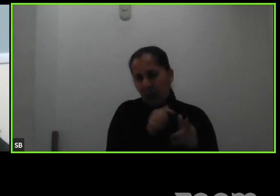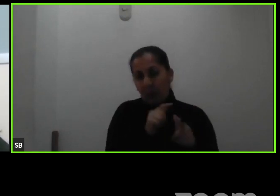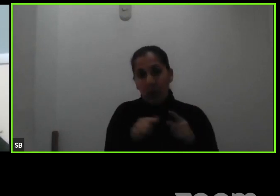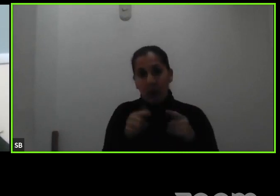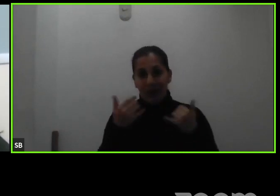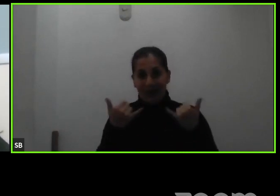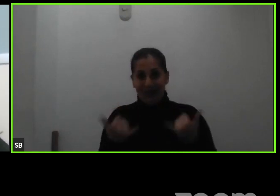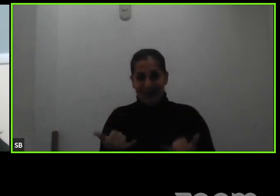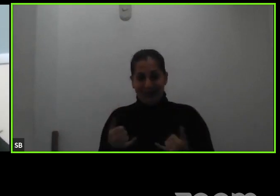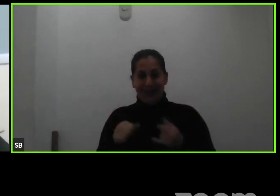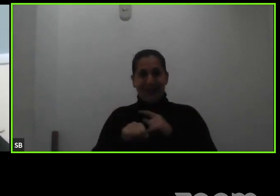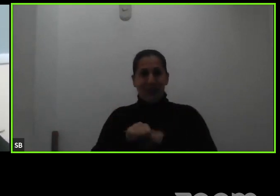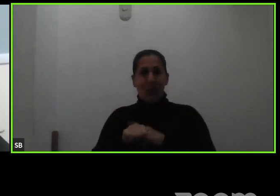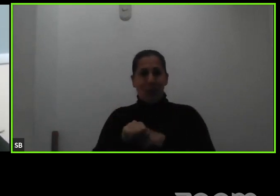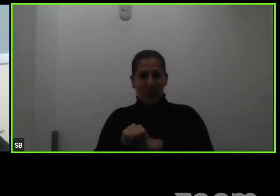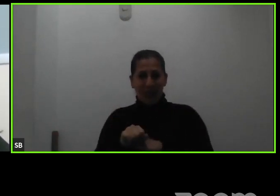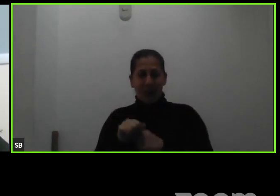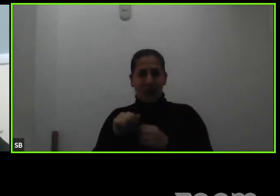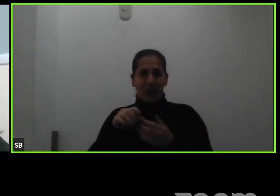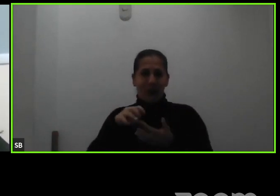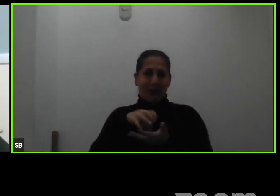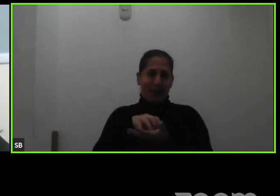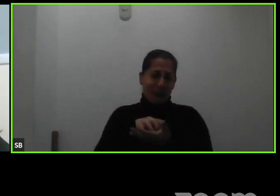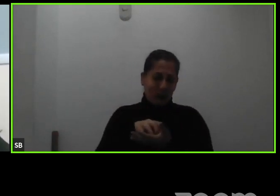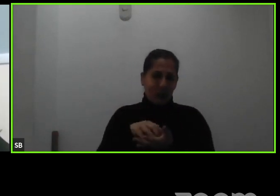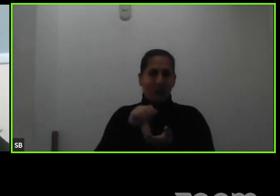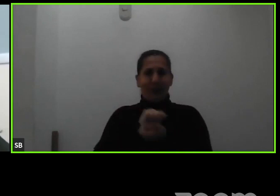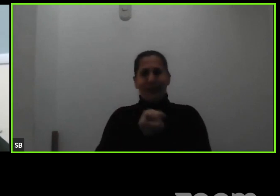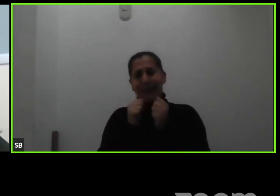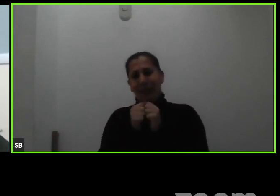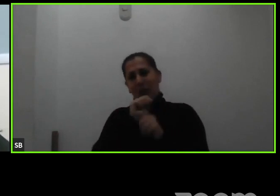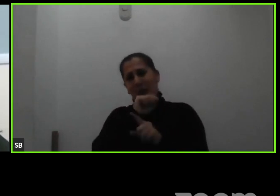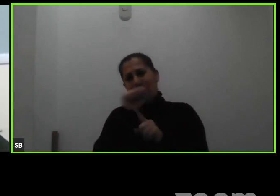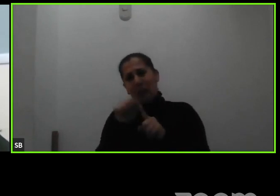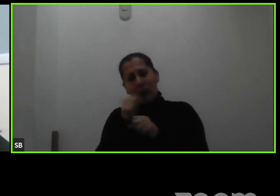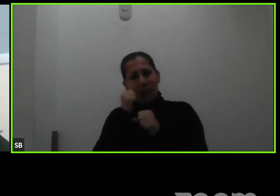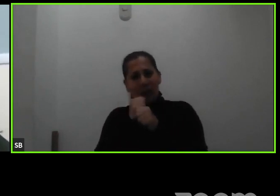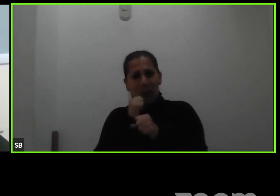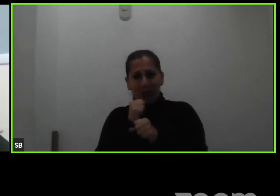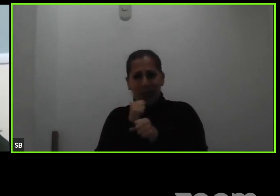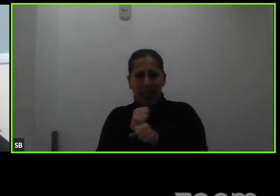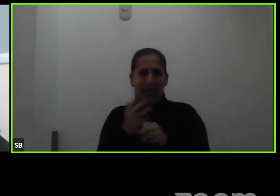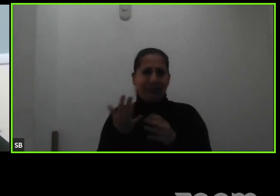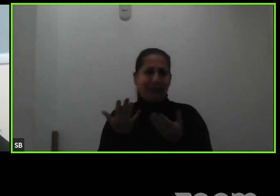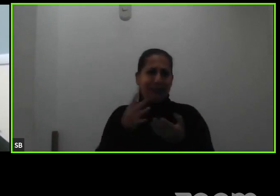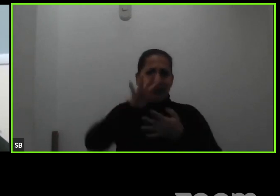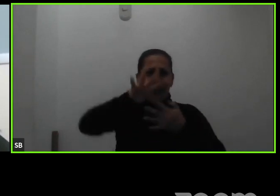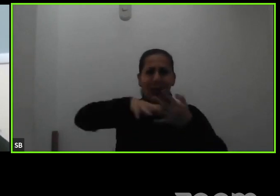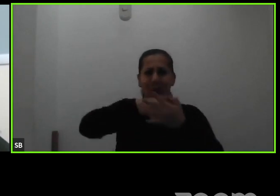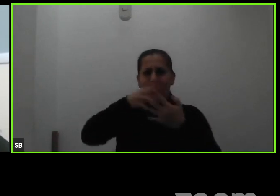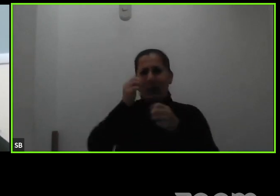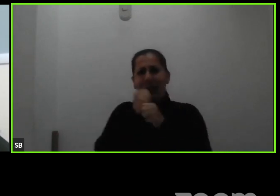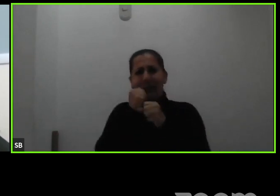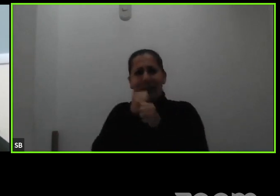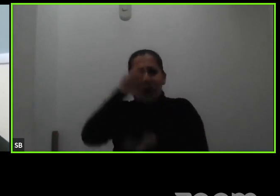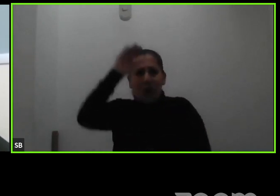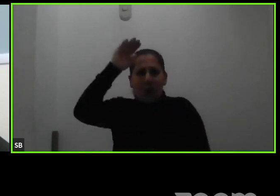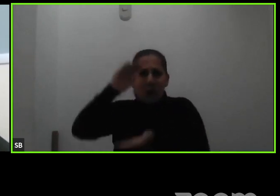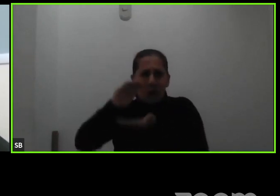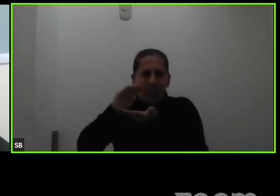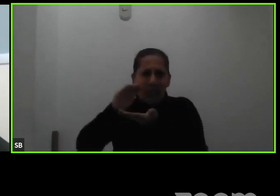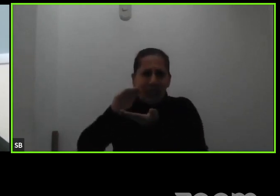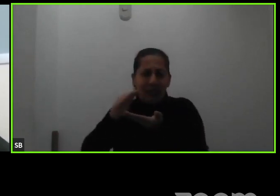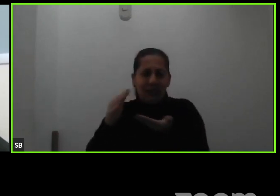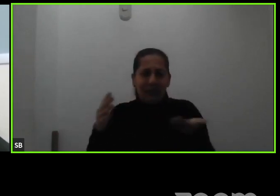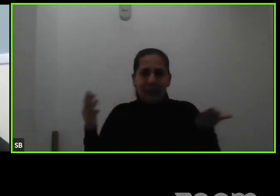momento de incertidumbre de cambios de situaciones laborales de jornadas de trabajo reducidas y demás podría